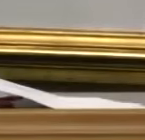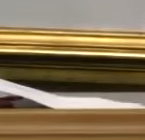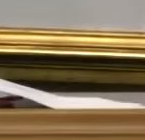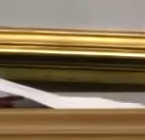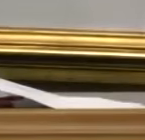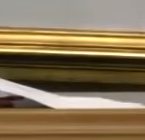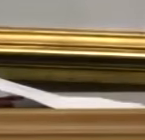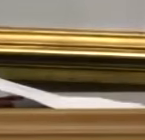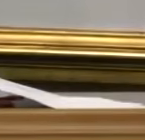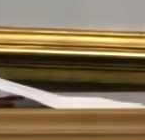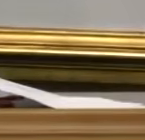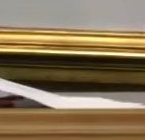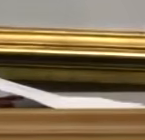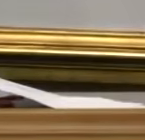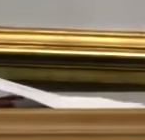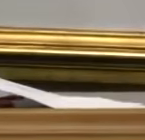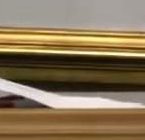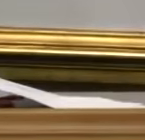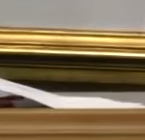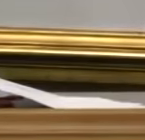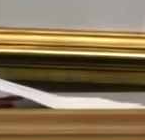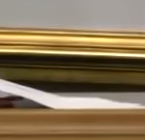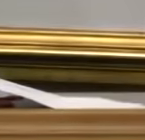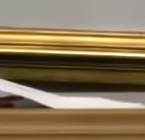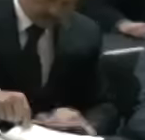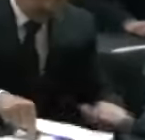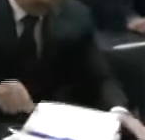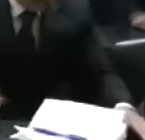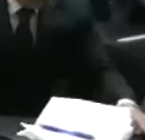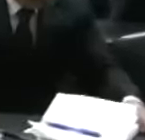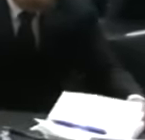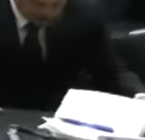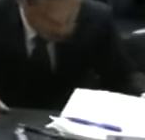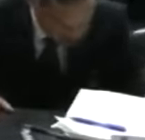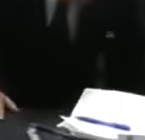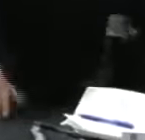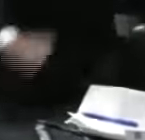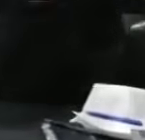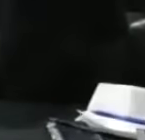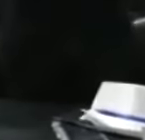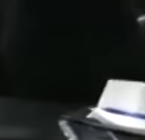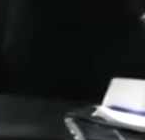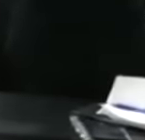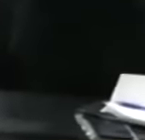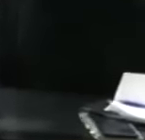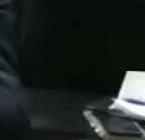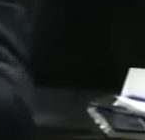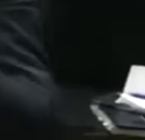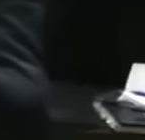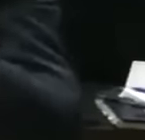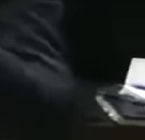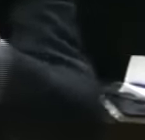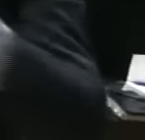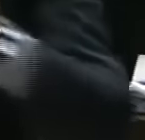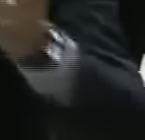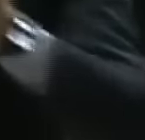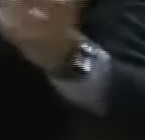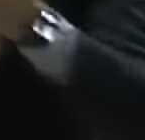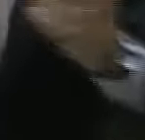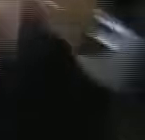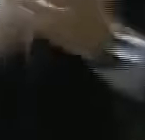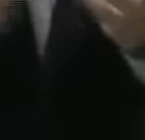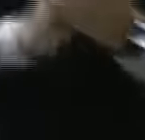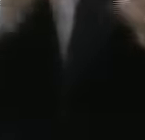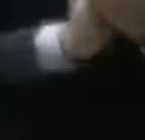la ley de reforma de la ley para el fomento y desarrollo de nuevos emprendimientos y se remite al ejecutivo